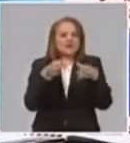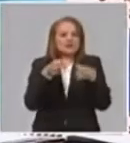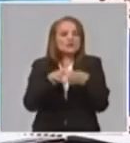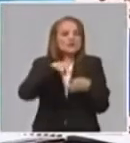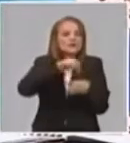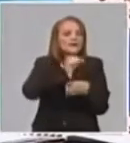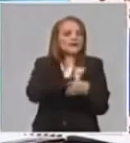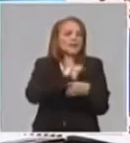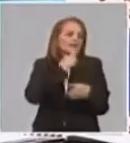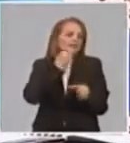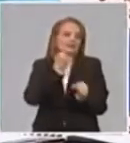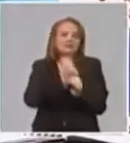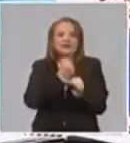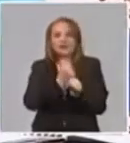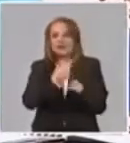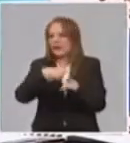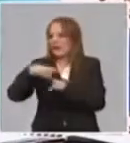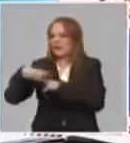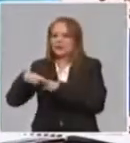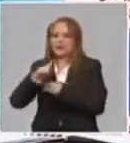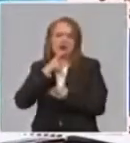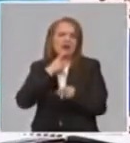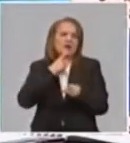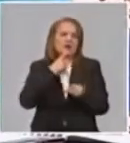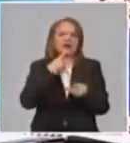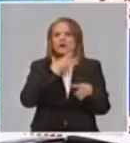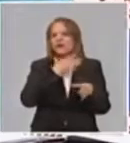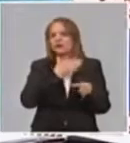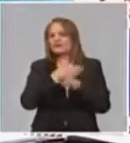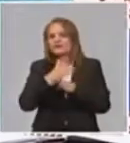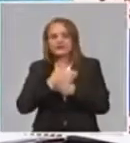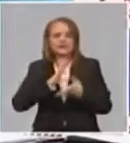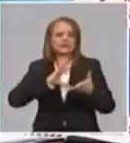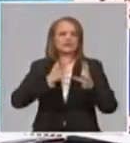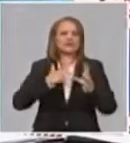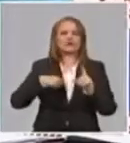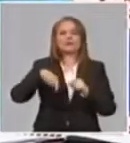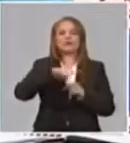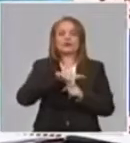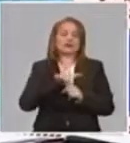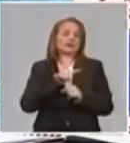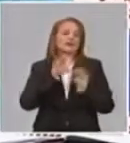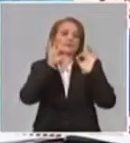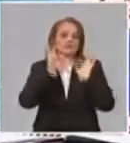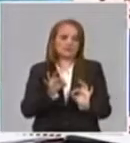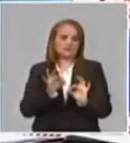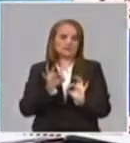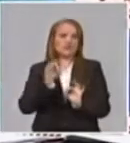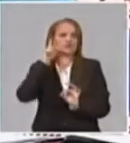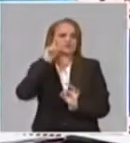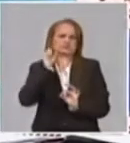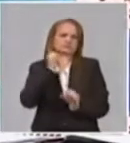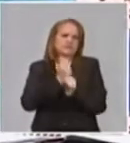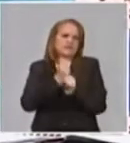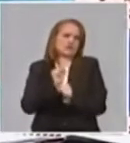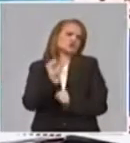avanzar en las diferentes tareas e incluso el trabajo que se desarrolla en estas ramas del conocimiento.